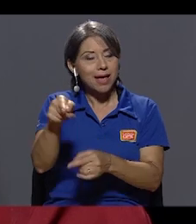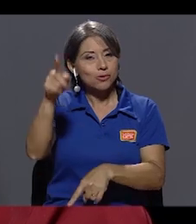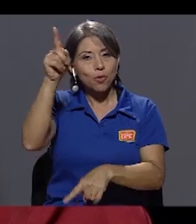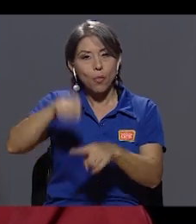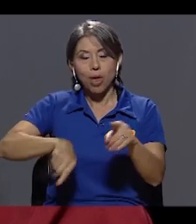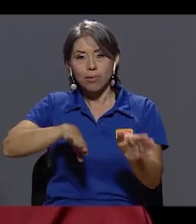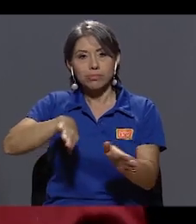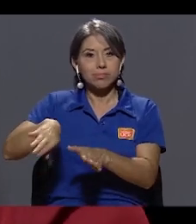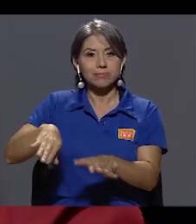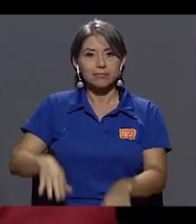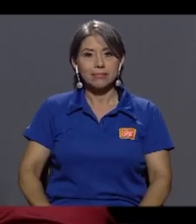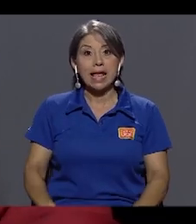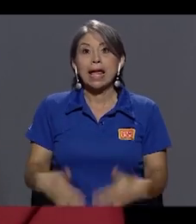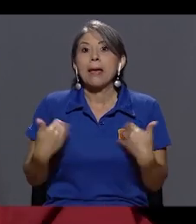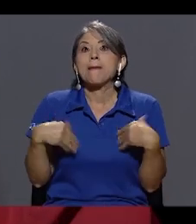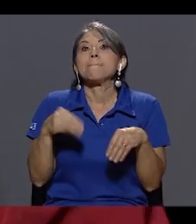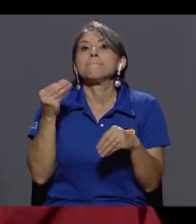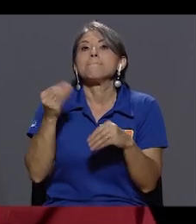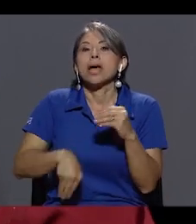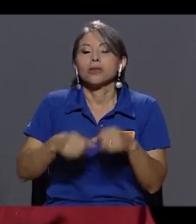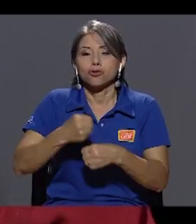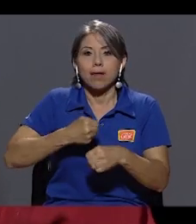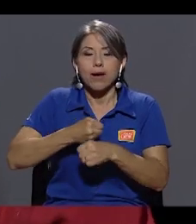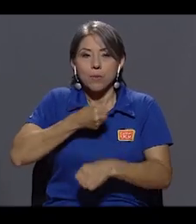no se puede perder. Menos en el periodismo.